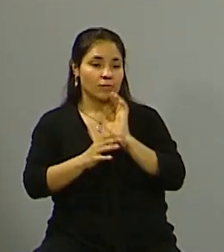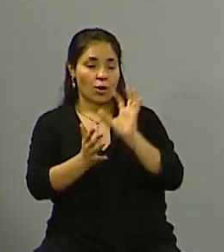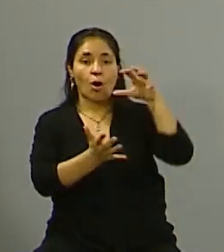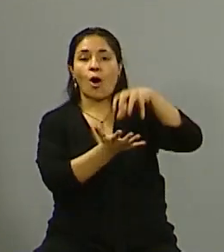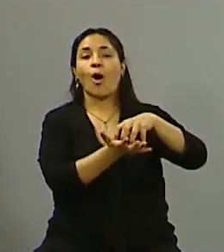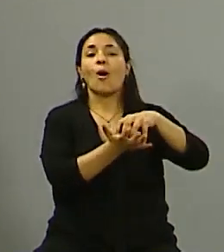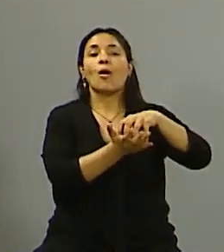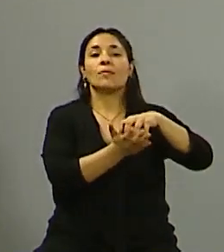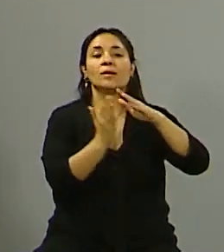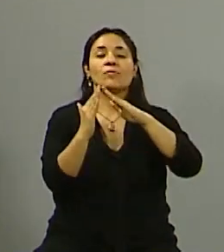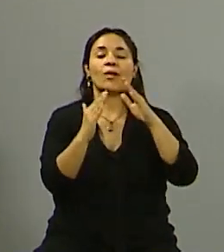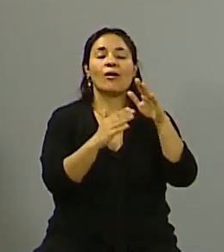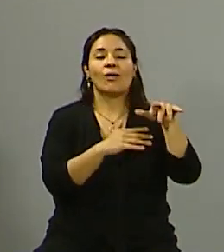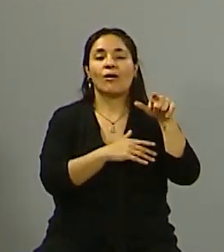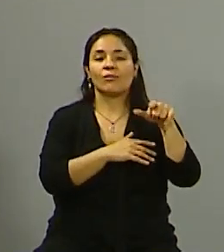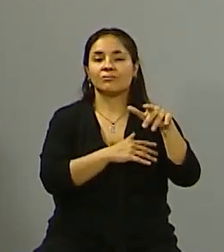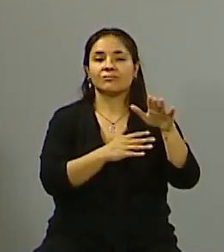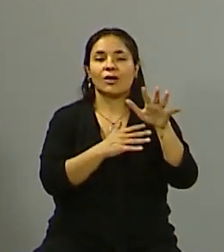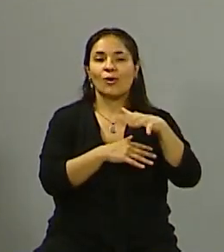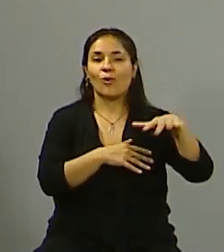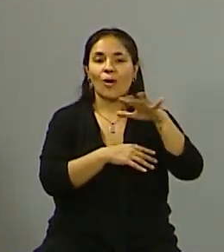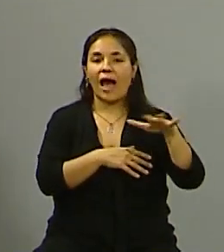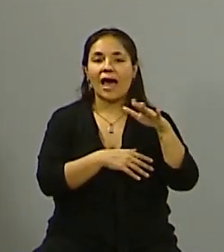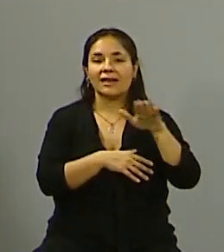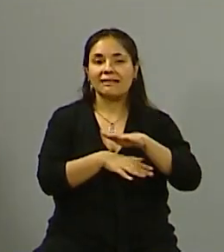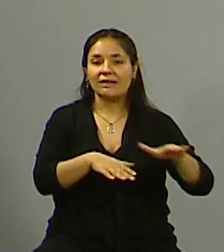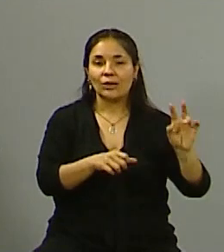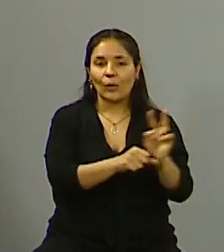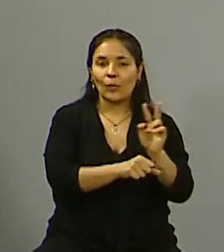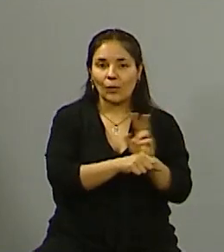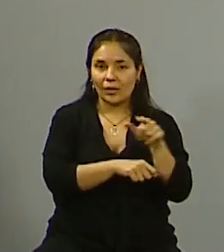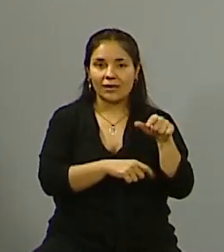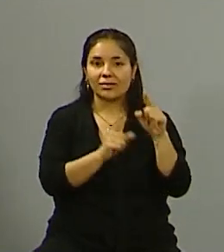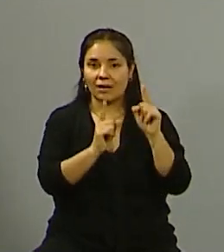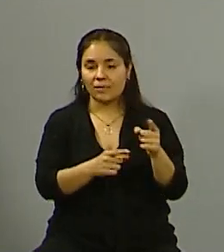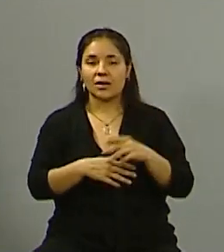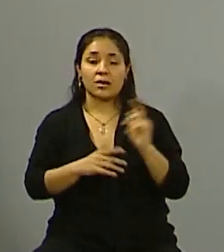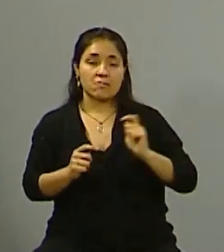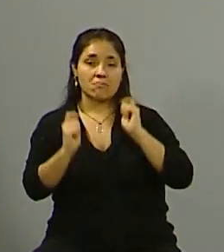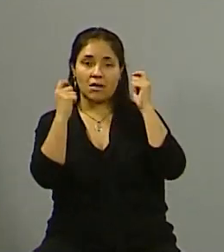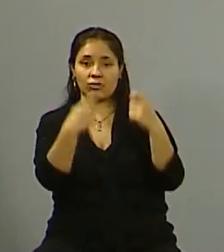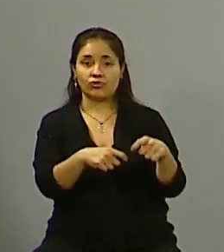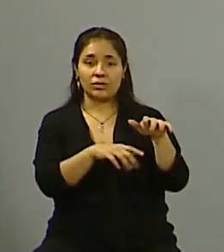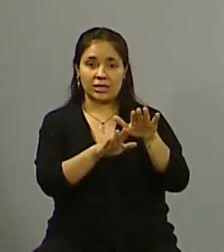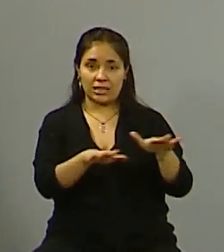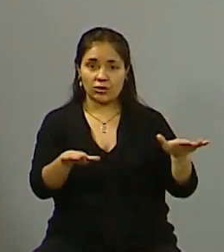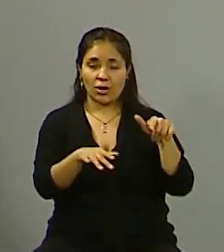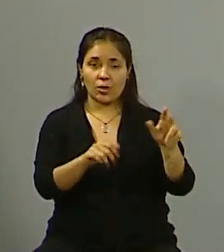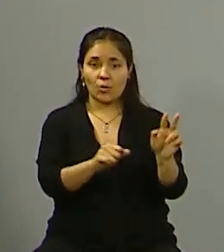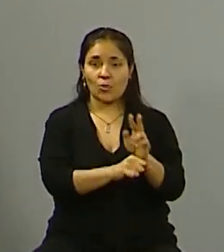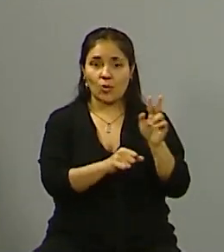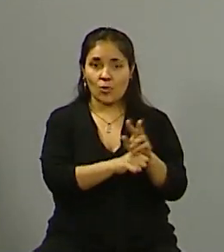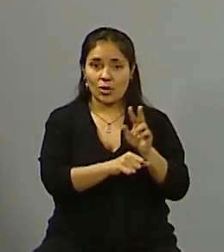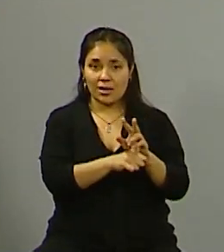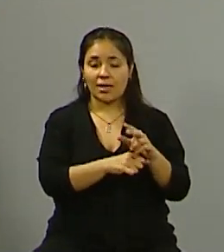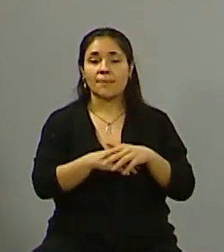dos en el este que son muy buenos, en la estrellita y de gotitas de miel. Entonces, la inversión que nosotros tenemos ahí donde están esos chicos en ese jardín maternal